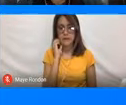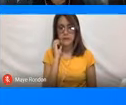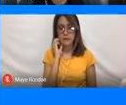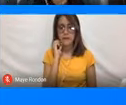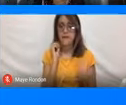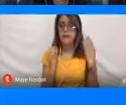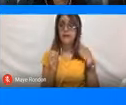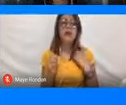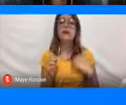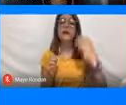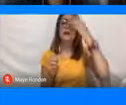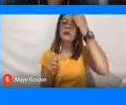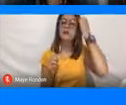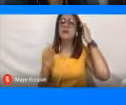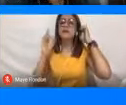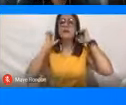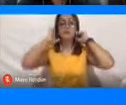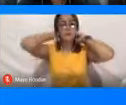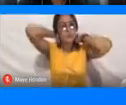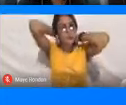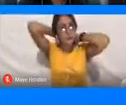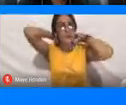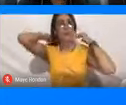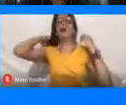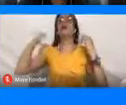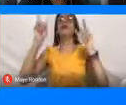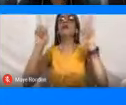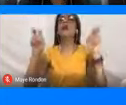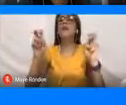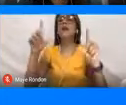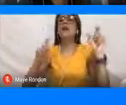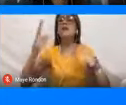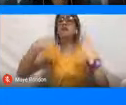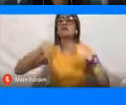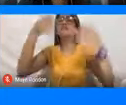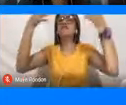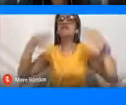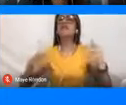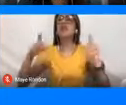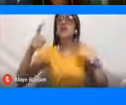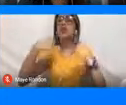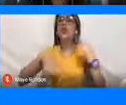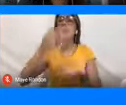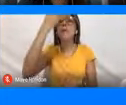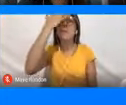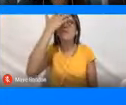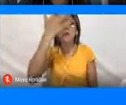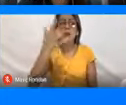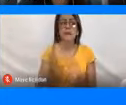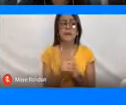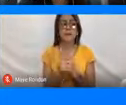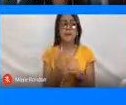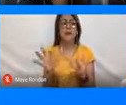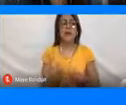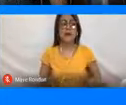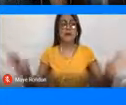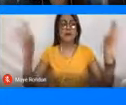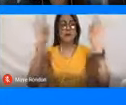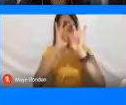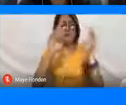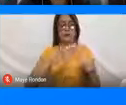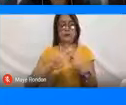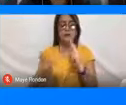Bueno, ¿y por qué hablamos de seguridad turística? Digamos que es muy importante el desarrollar